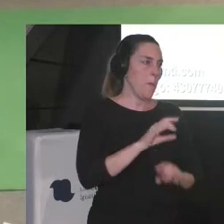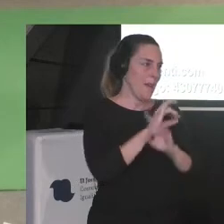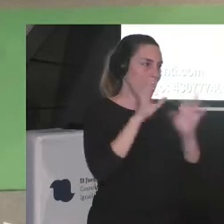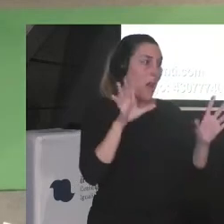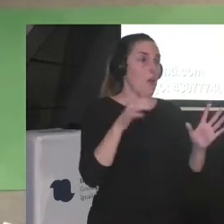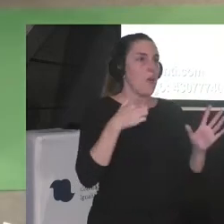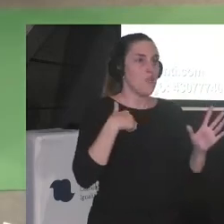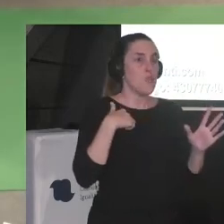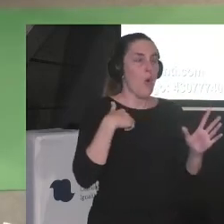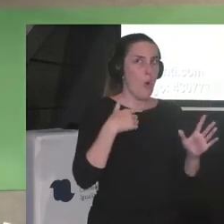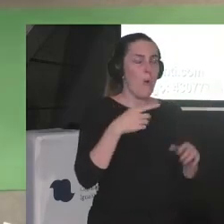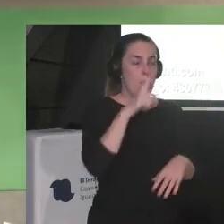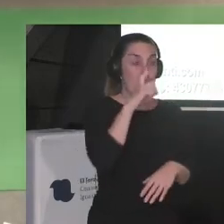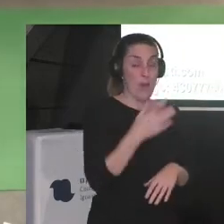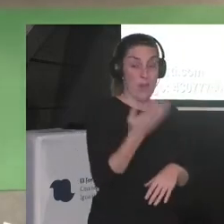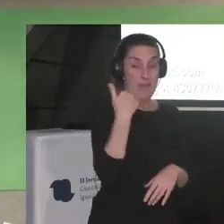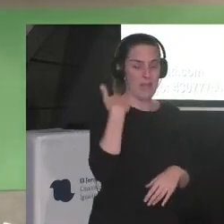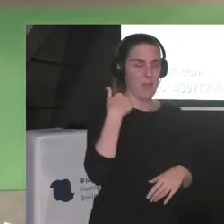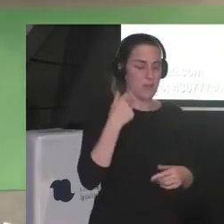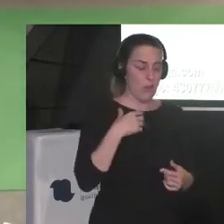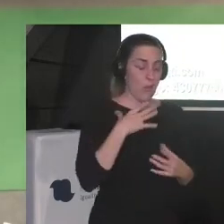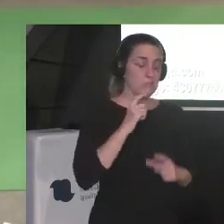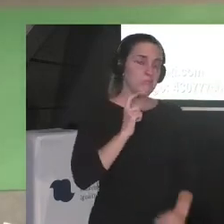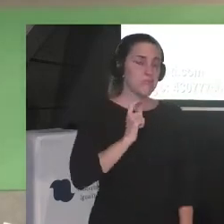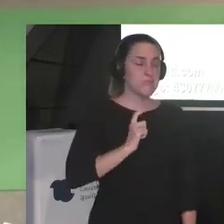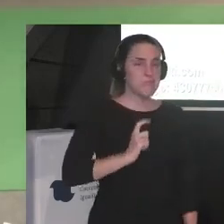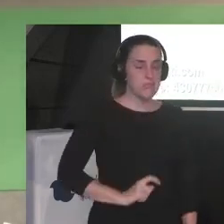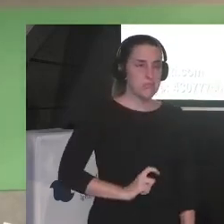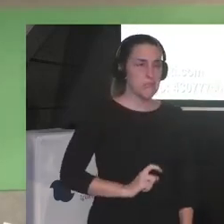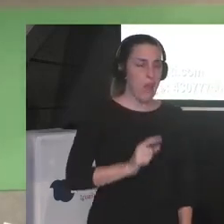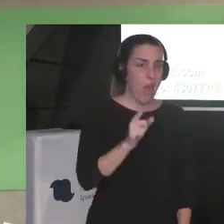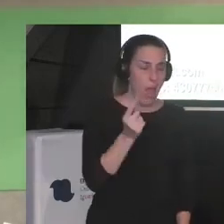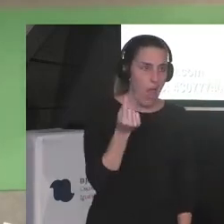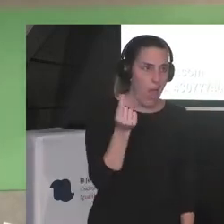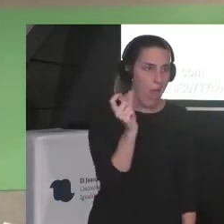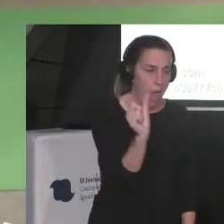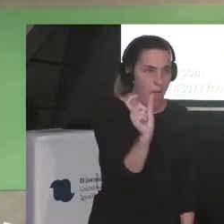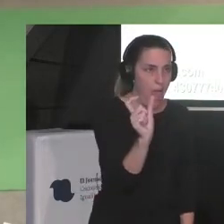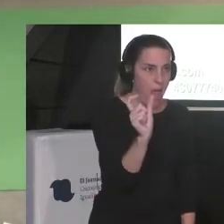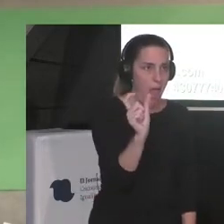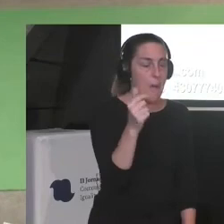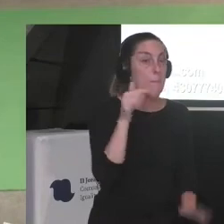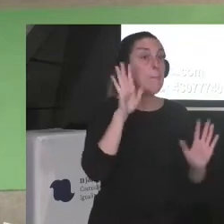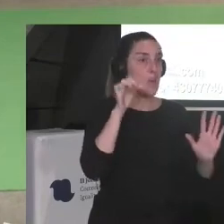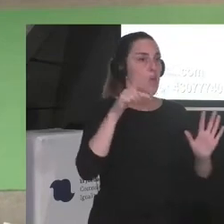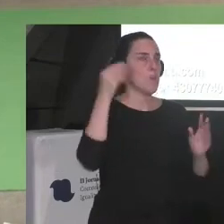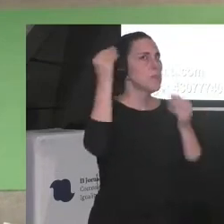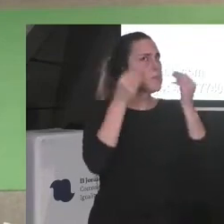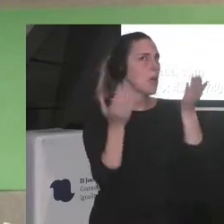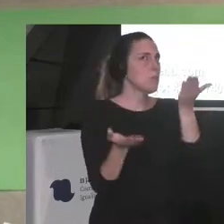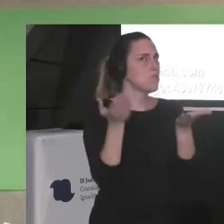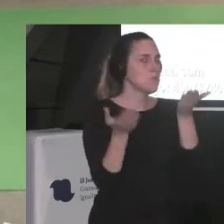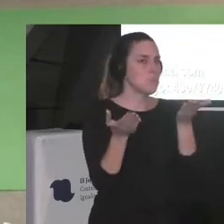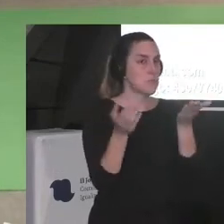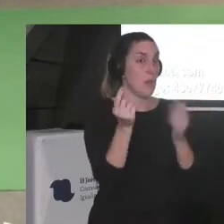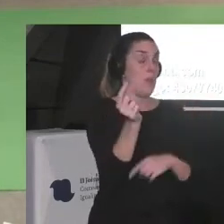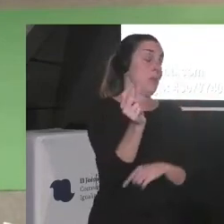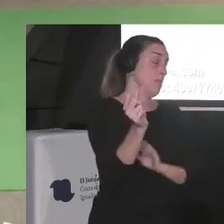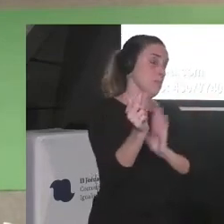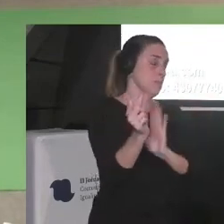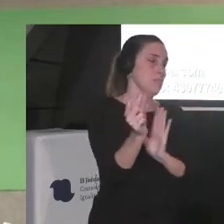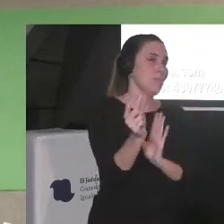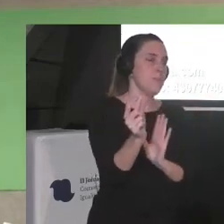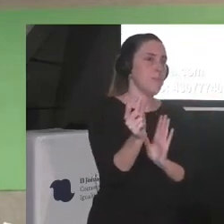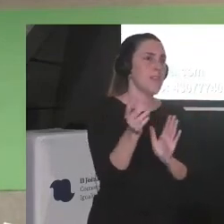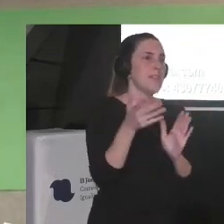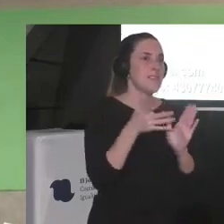algún momento me lo planteé obviamente me desanimé en el segundo cuando vi el precio ¿no? pero esa cosa para hacer una cola ahí para que